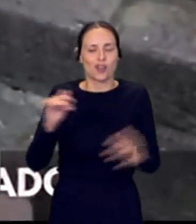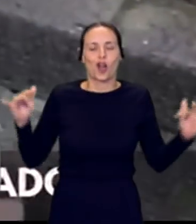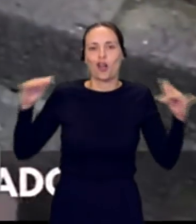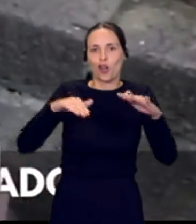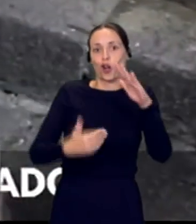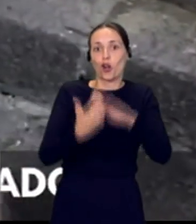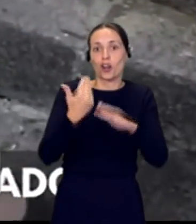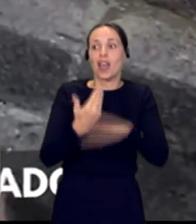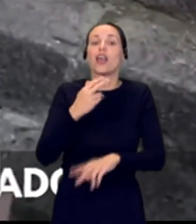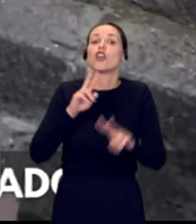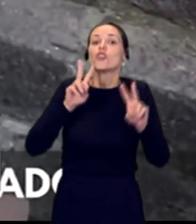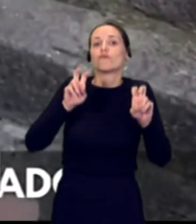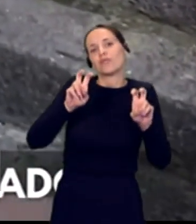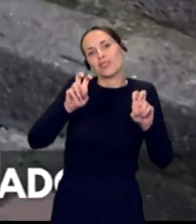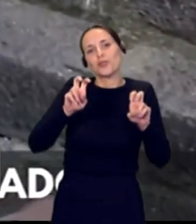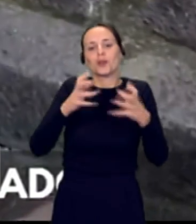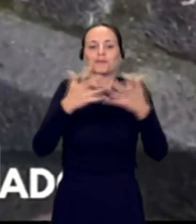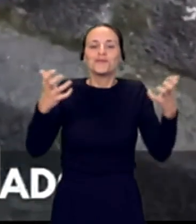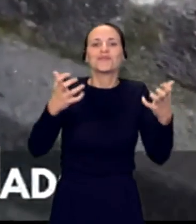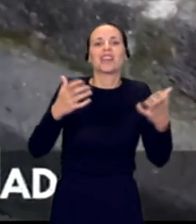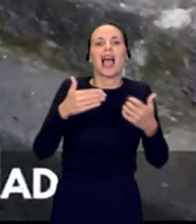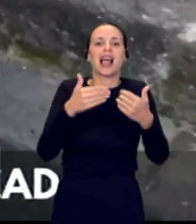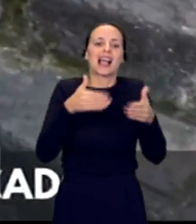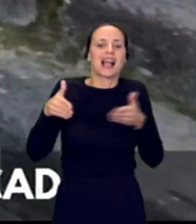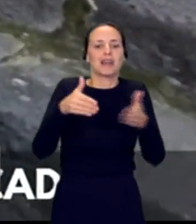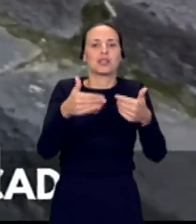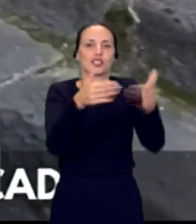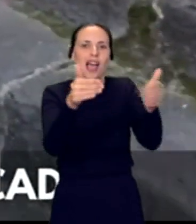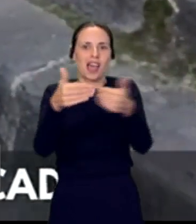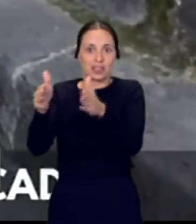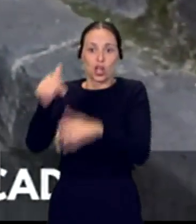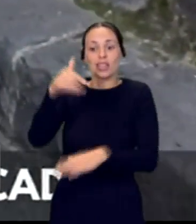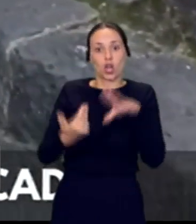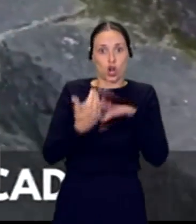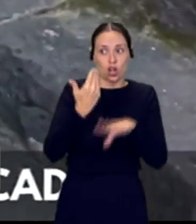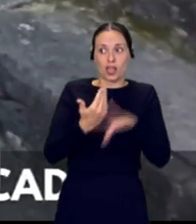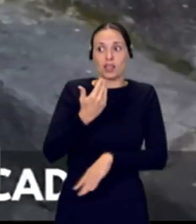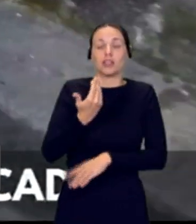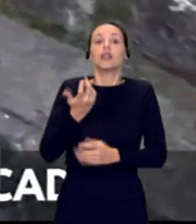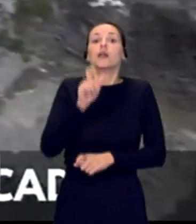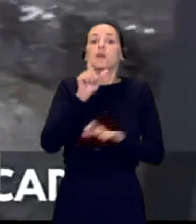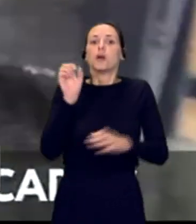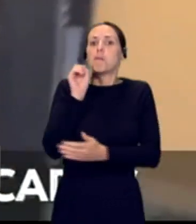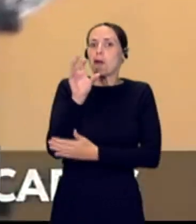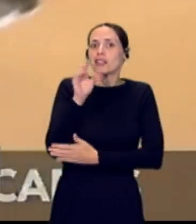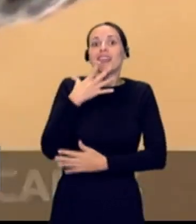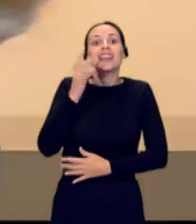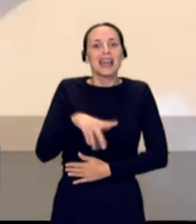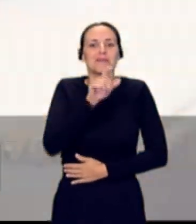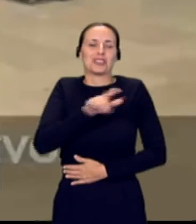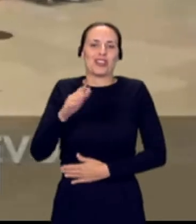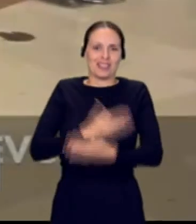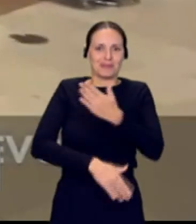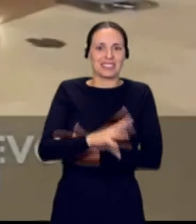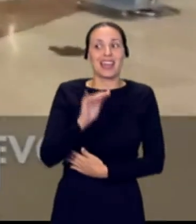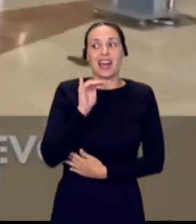caminos. Ese es el nombre, el lema que reciben estas jornadas. Y son las personas con discapacidad las ponentes de ese encuentro